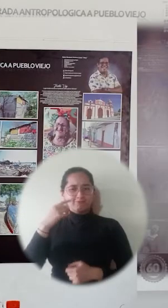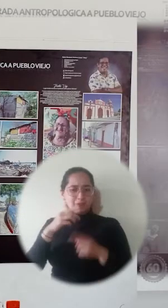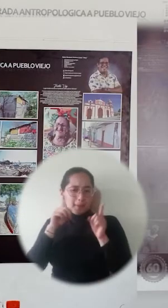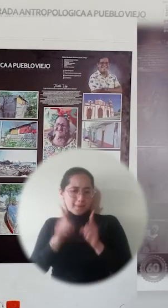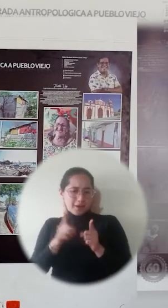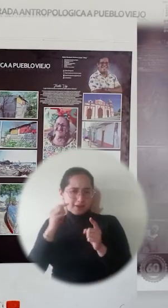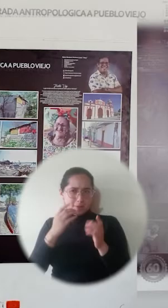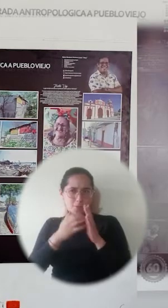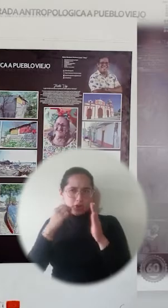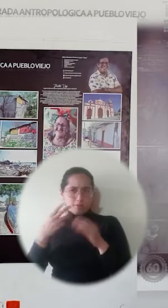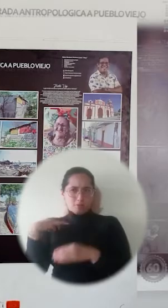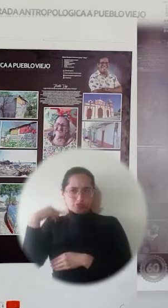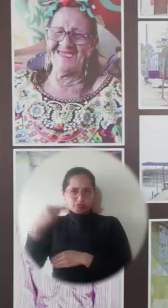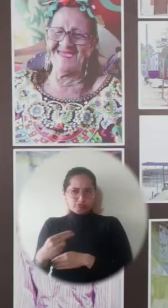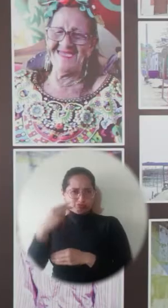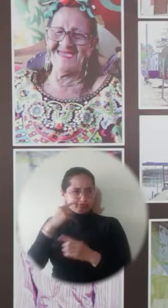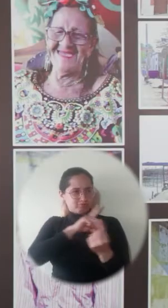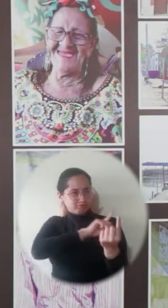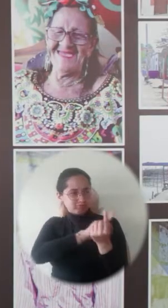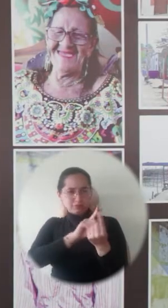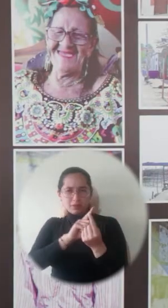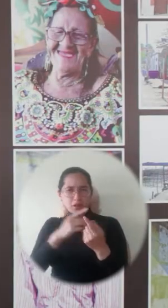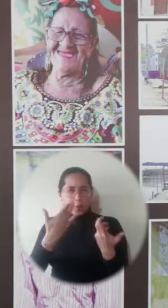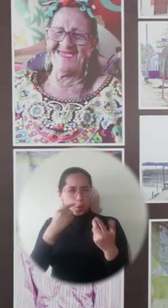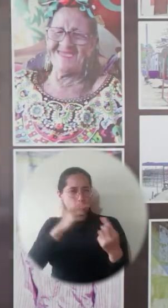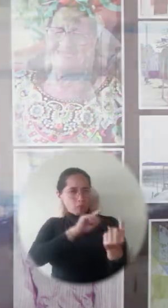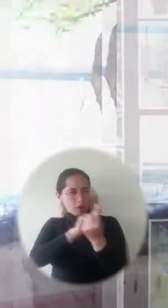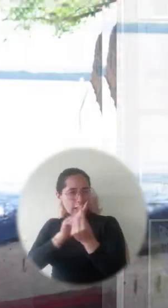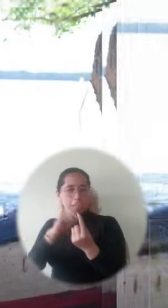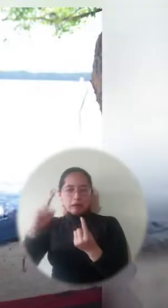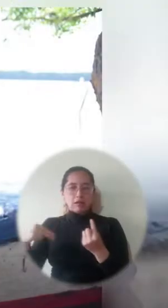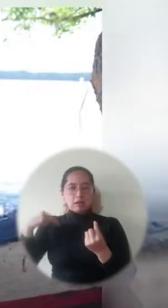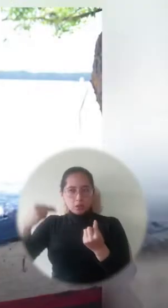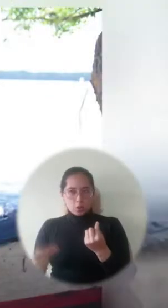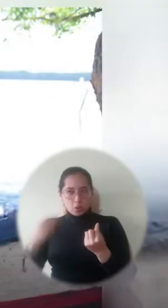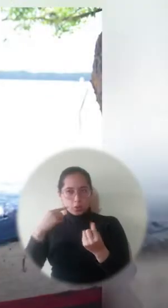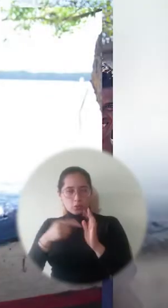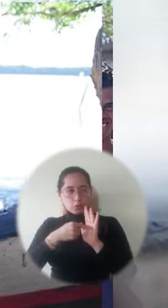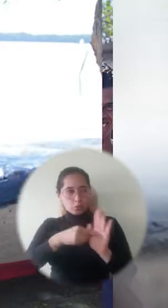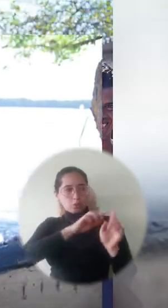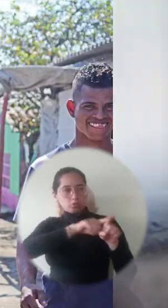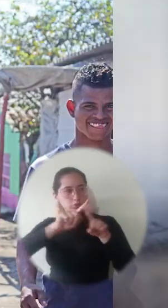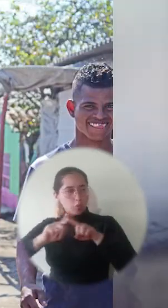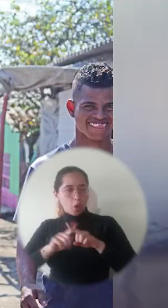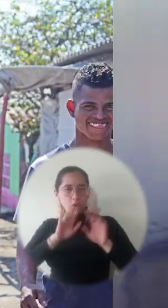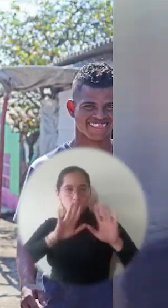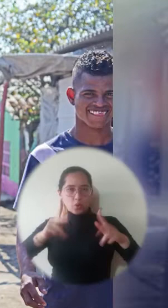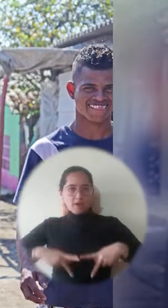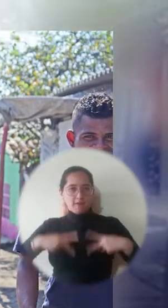Y vine a hacer una pequeña etnografía, hice una visita de casa en casa, conocí a cada uno de los personajes.